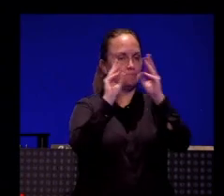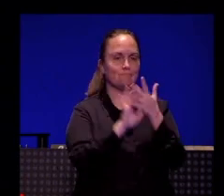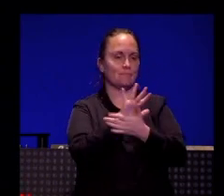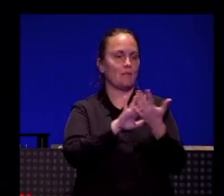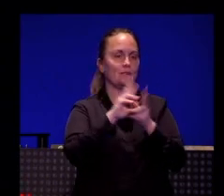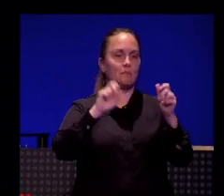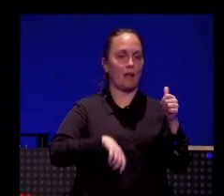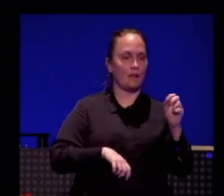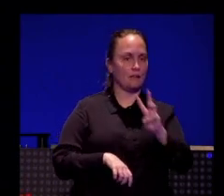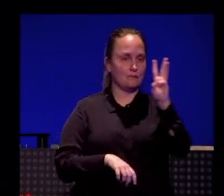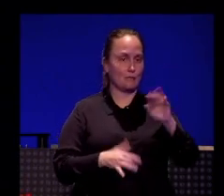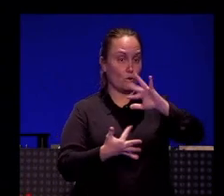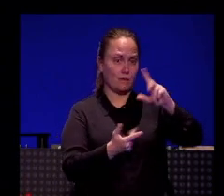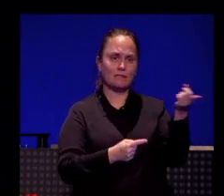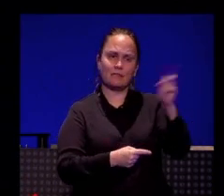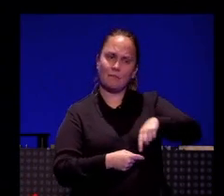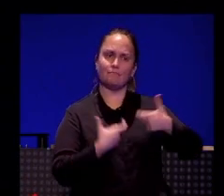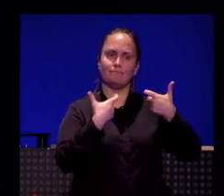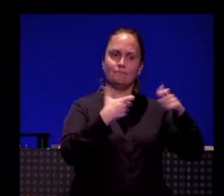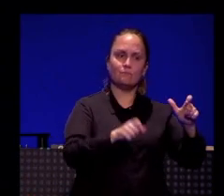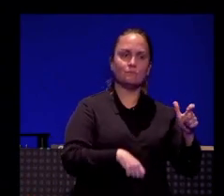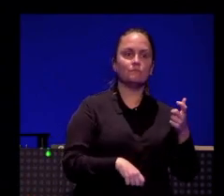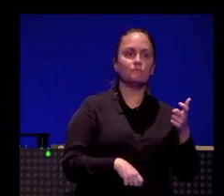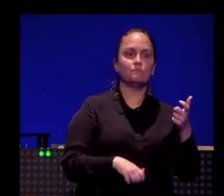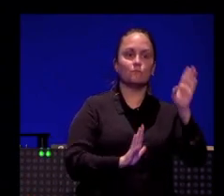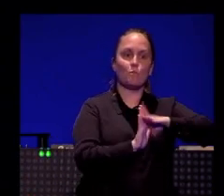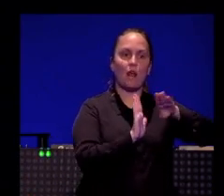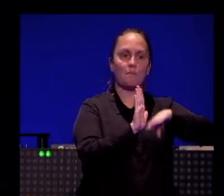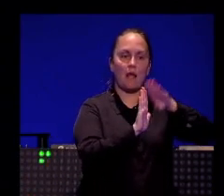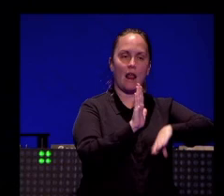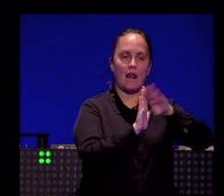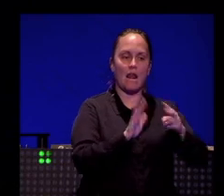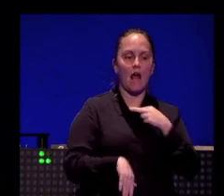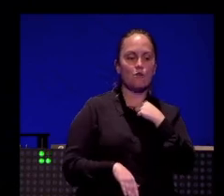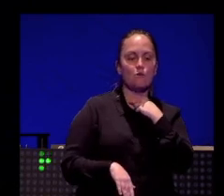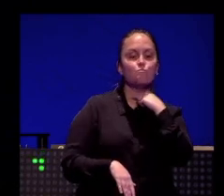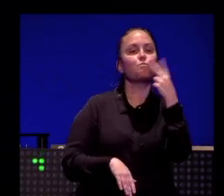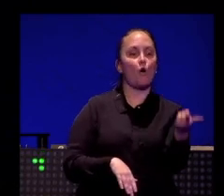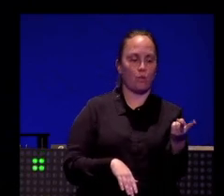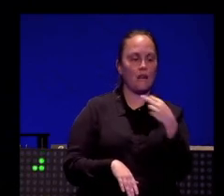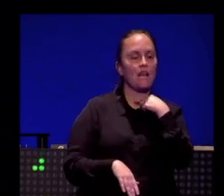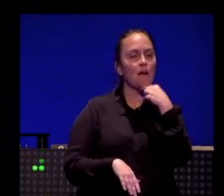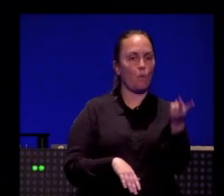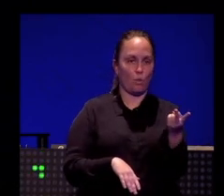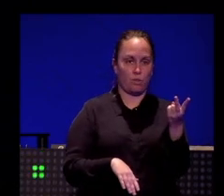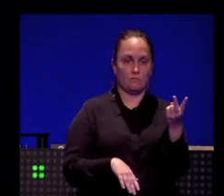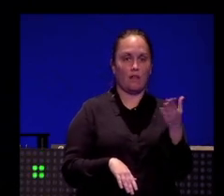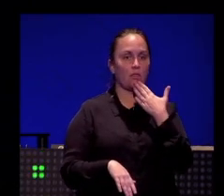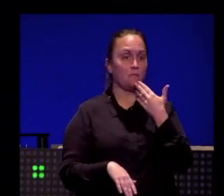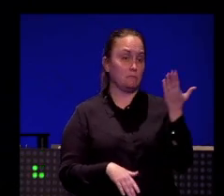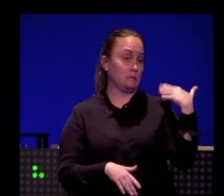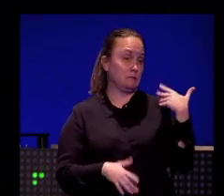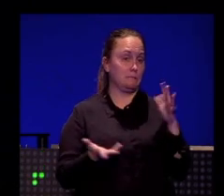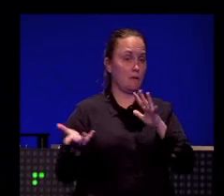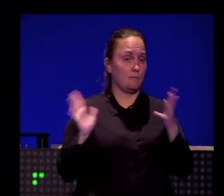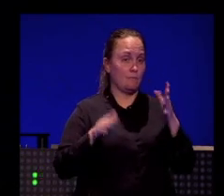os voy a hablar de la parte de entretenimiento de la voz, porque hemos trabajado mucho en este programa en digital desde verano más o